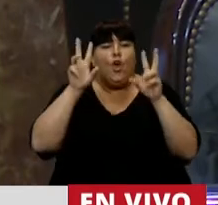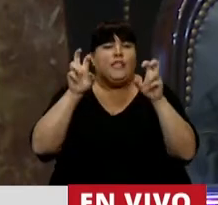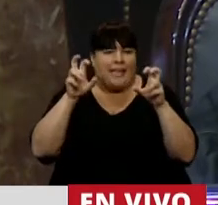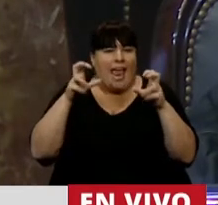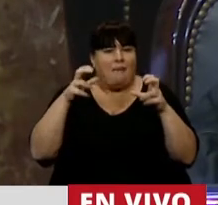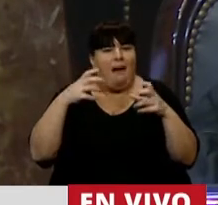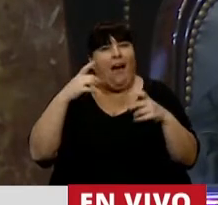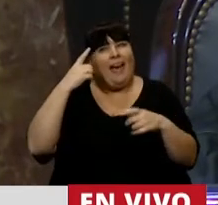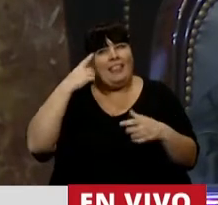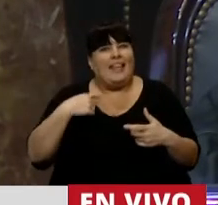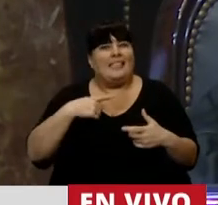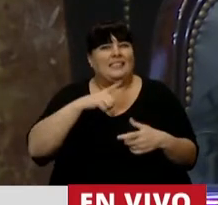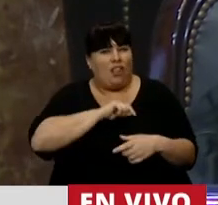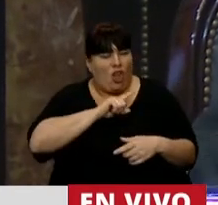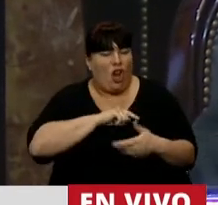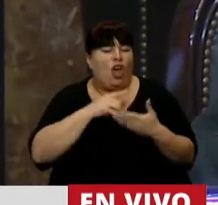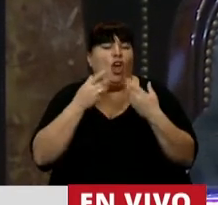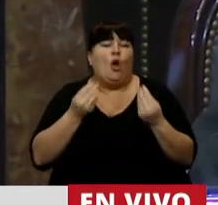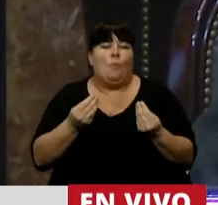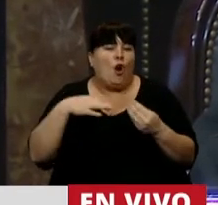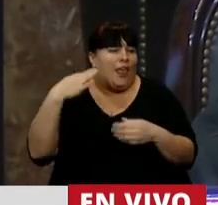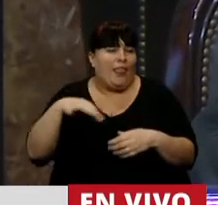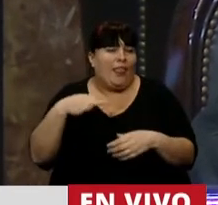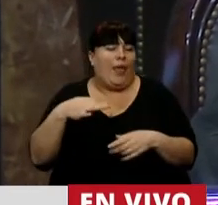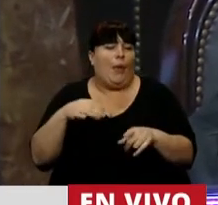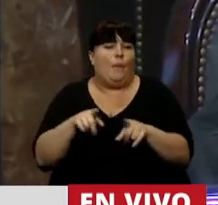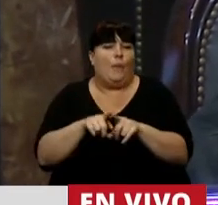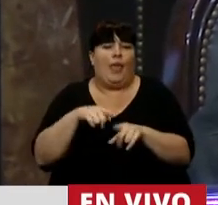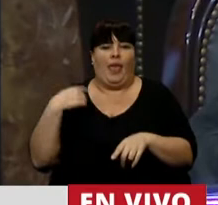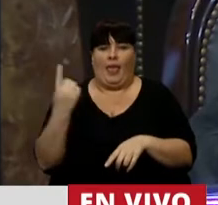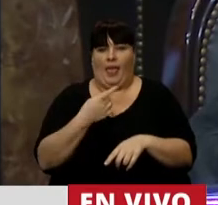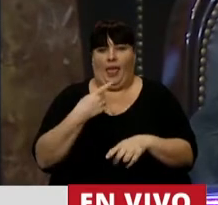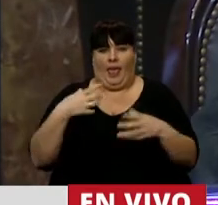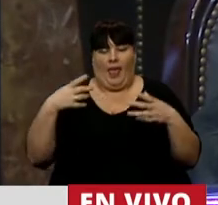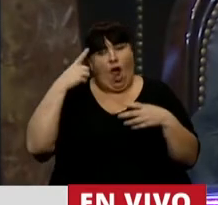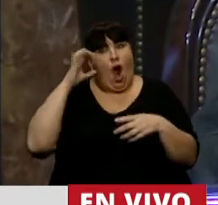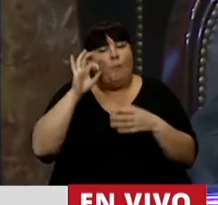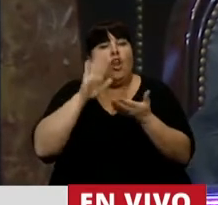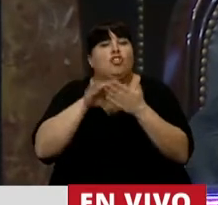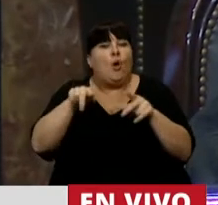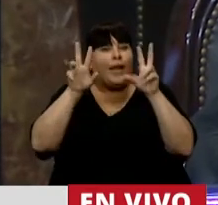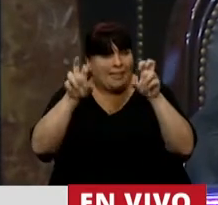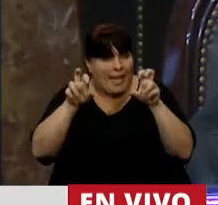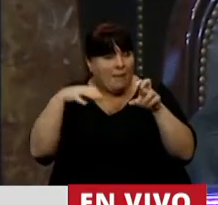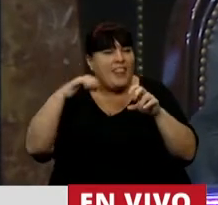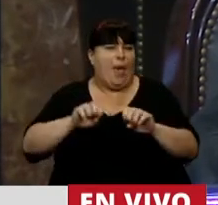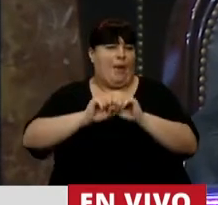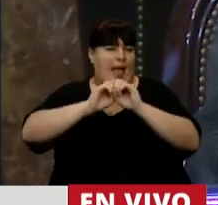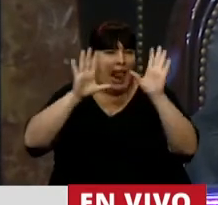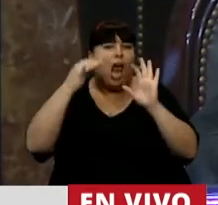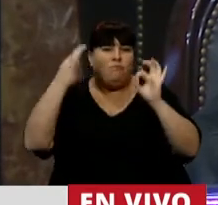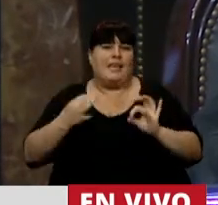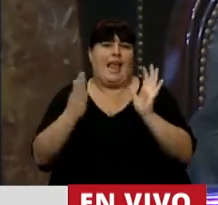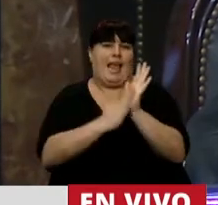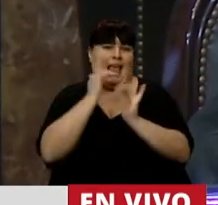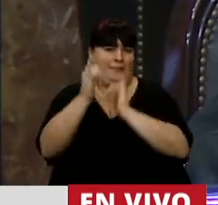angustiante. Por eso creo que amerita que nuestra posición al respecto sea claramente fundada.